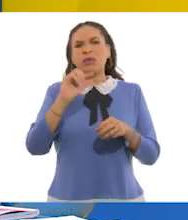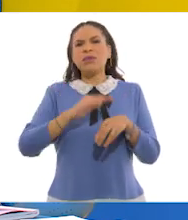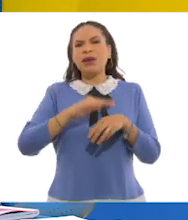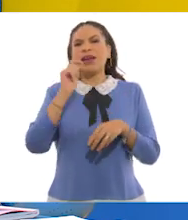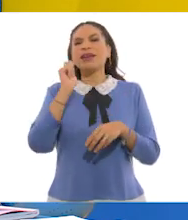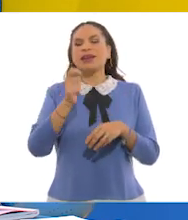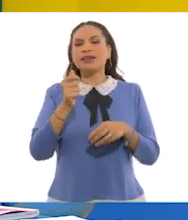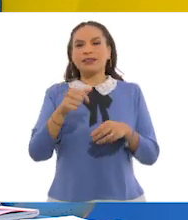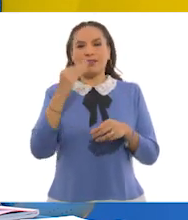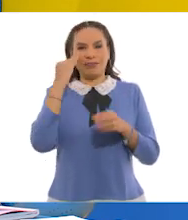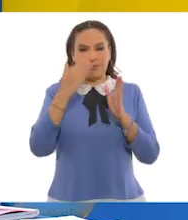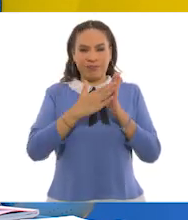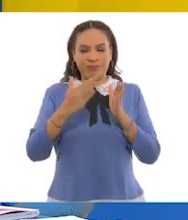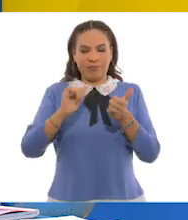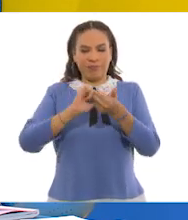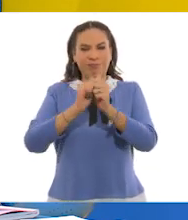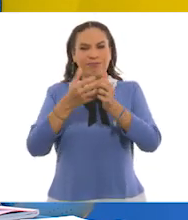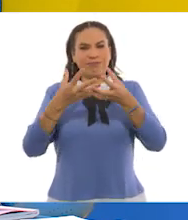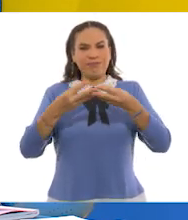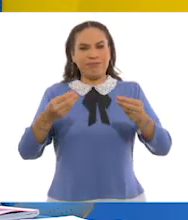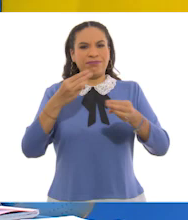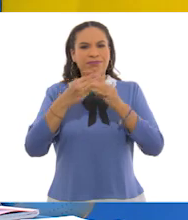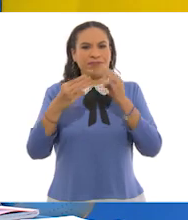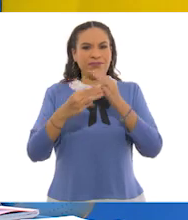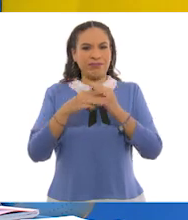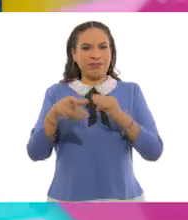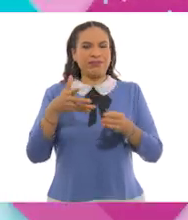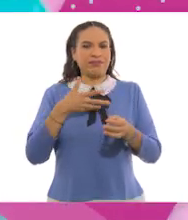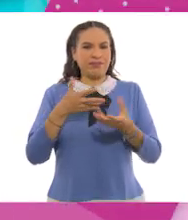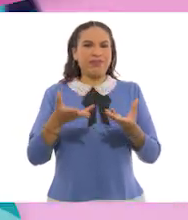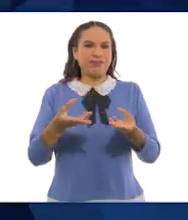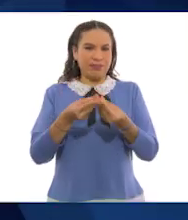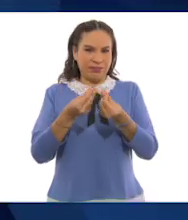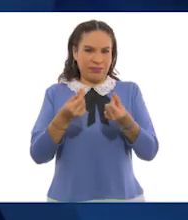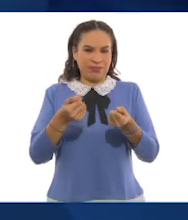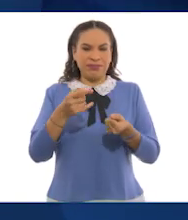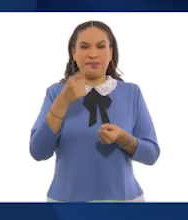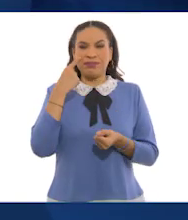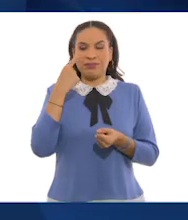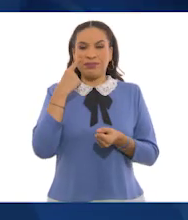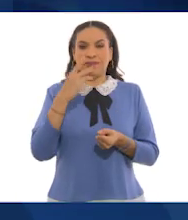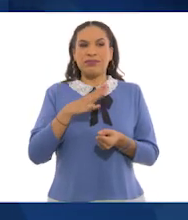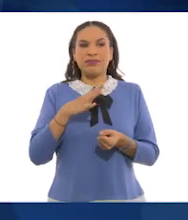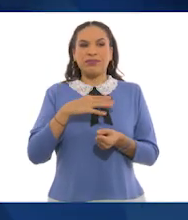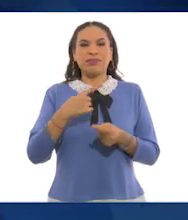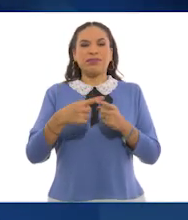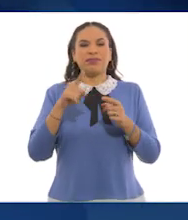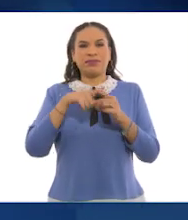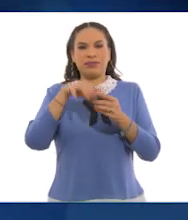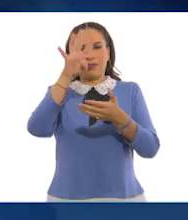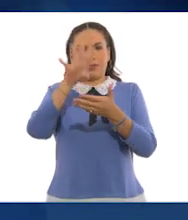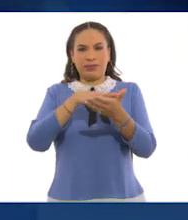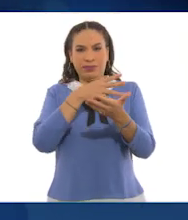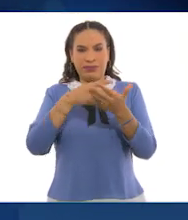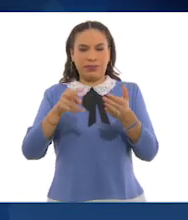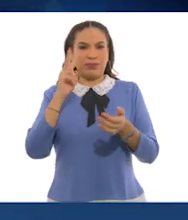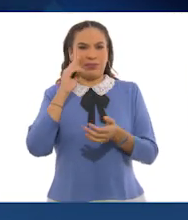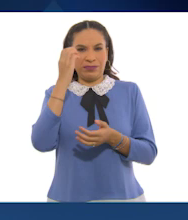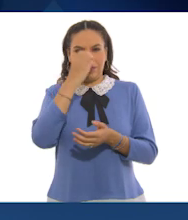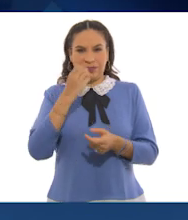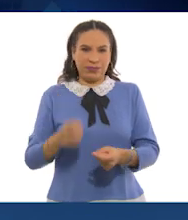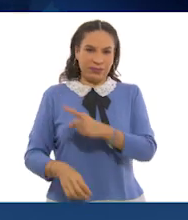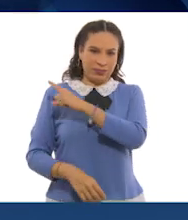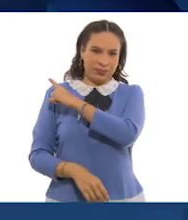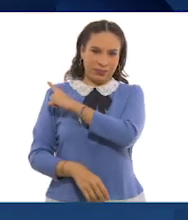acerca del tiempo de degradación de los materiales de desecho. Fíjense, aquí tenemos una tabla. Ajá. A ver, analícenla.